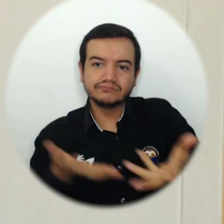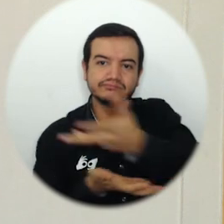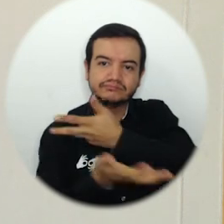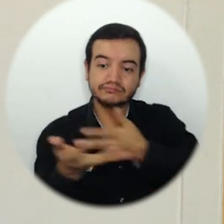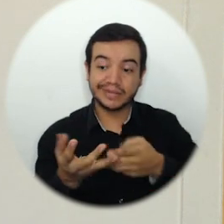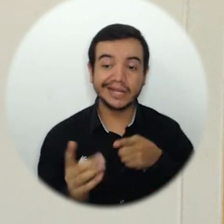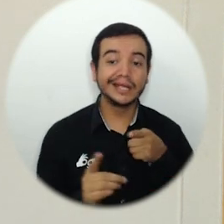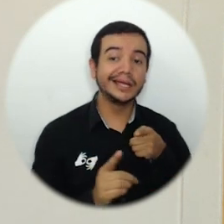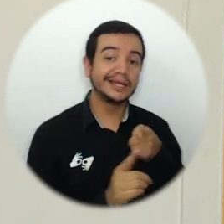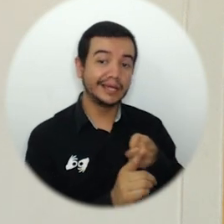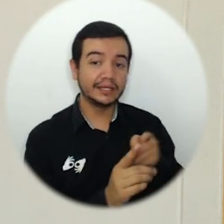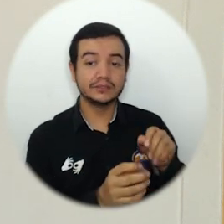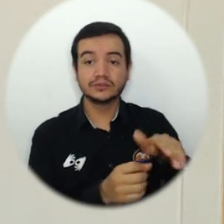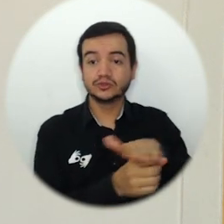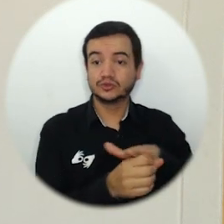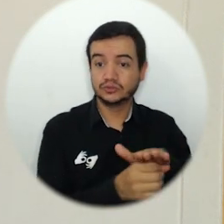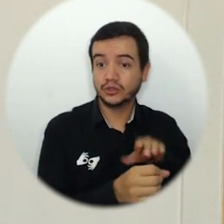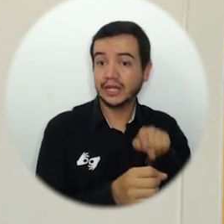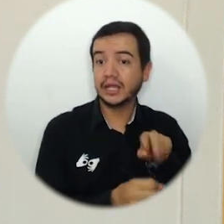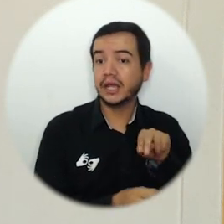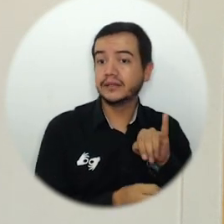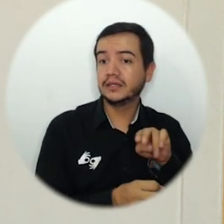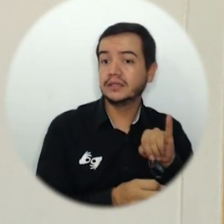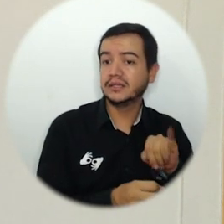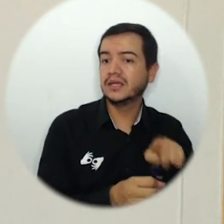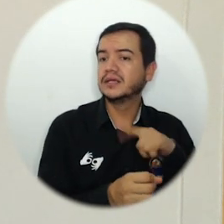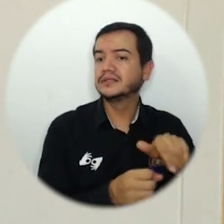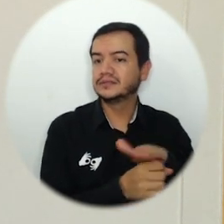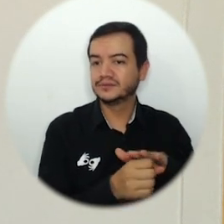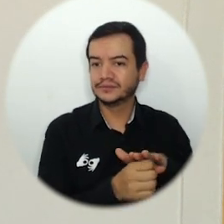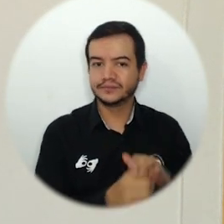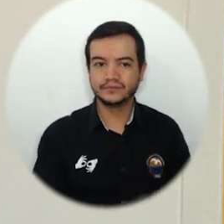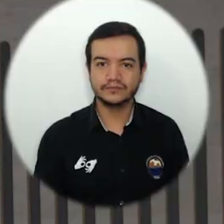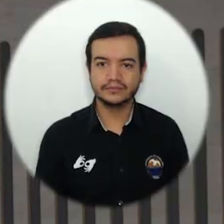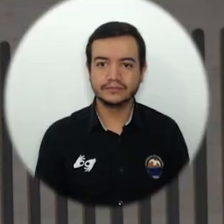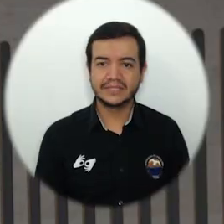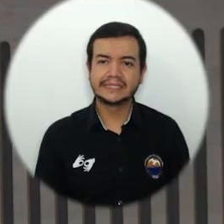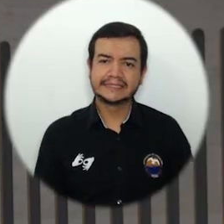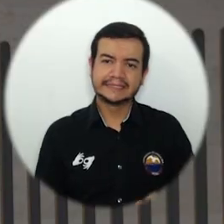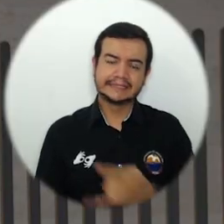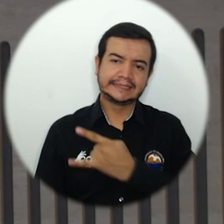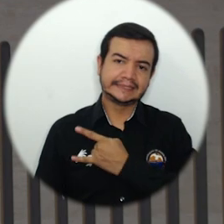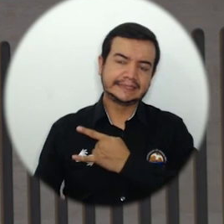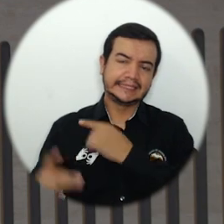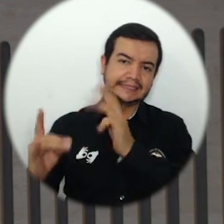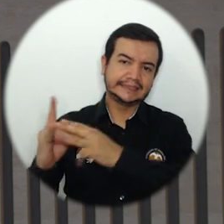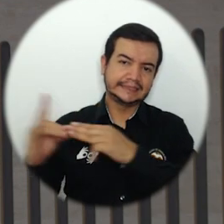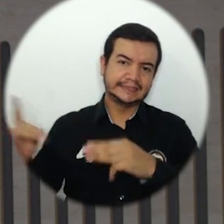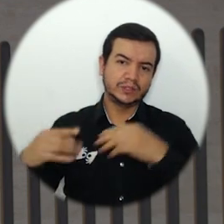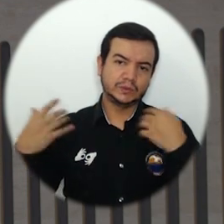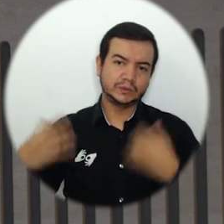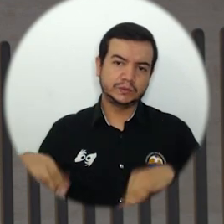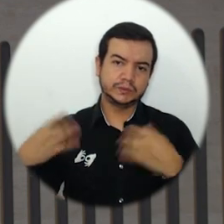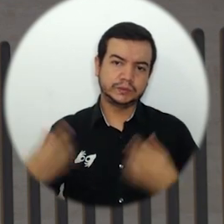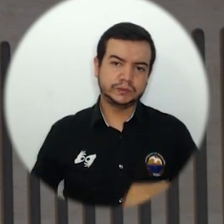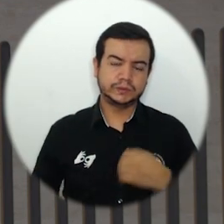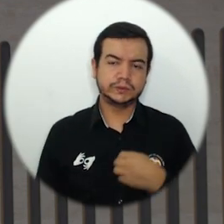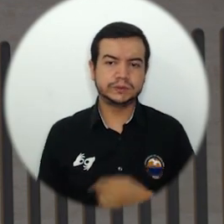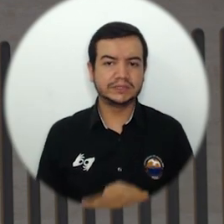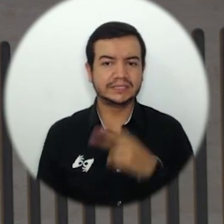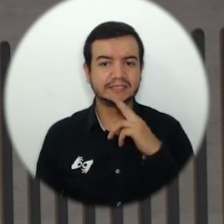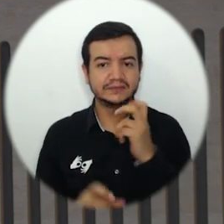de las condiciones socioeconómicas de los jóvenes que ni trabajan ni estudian. Pues como universidad eso es muy preocupante, ¿no? Es una